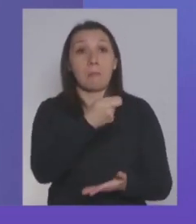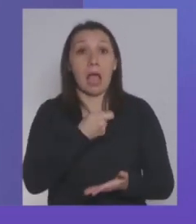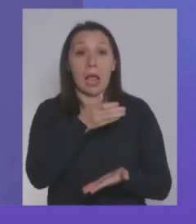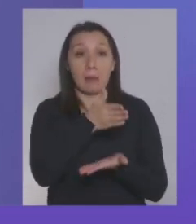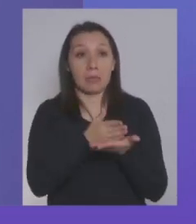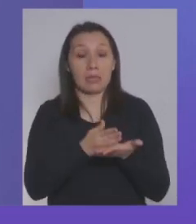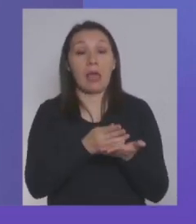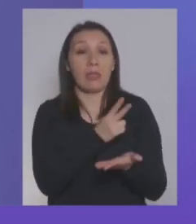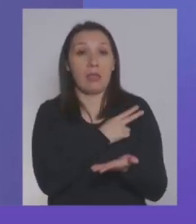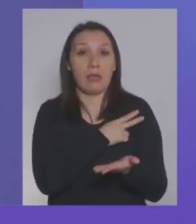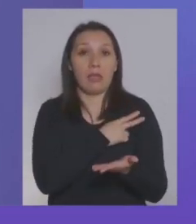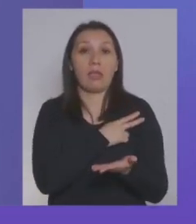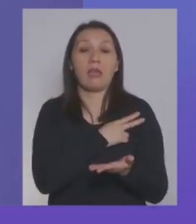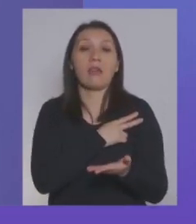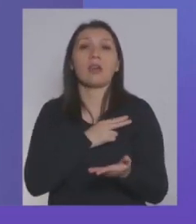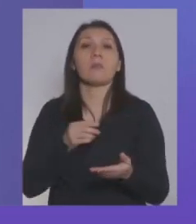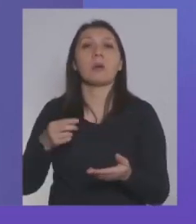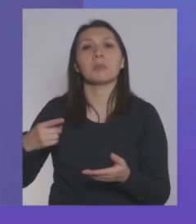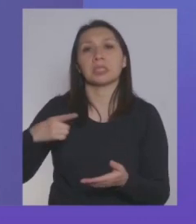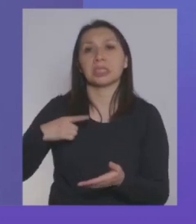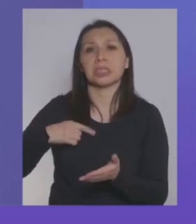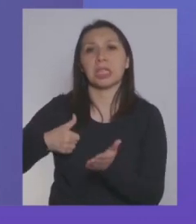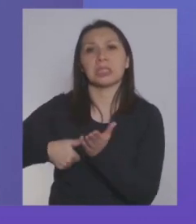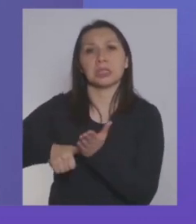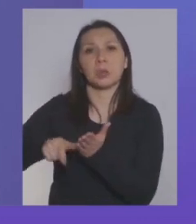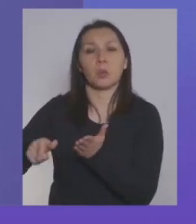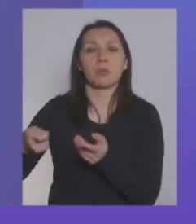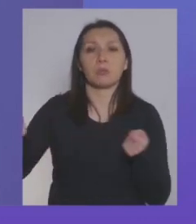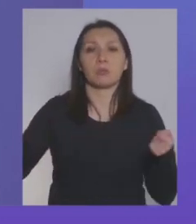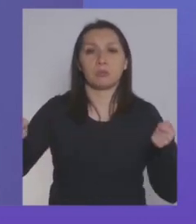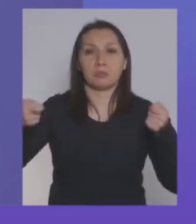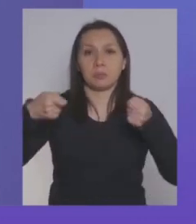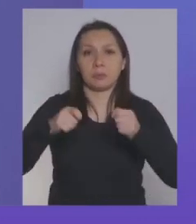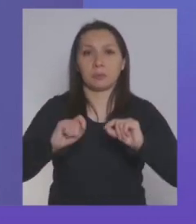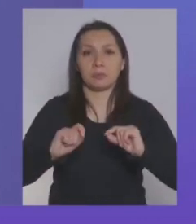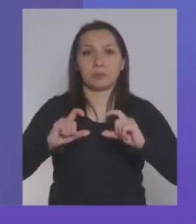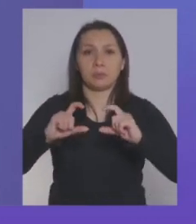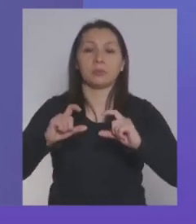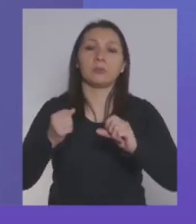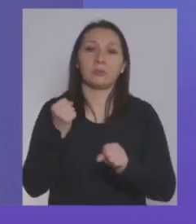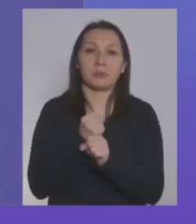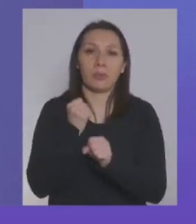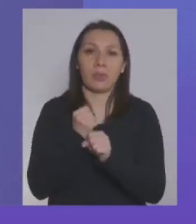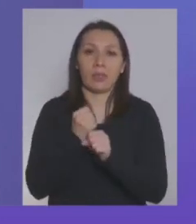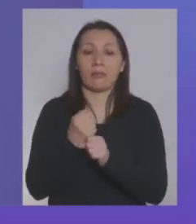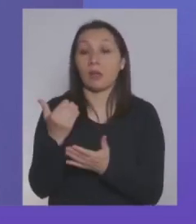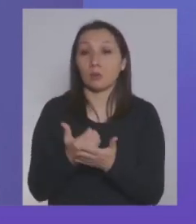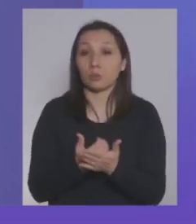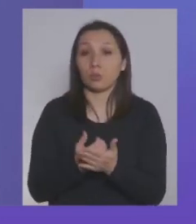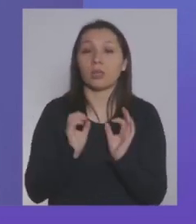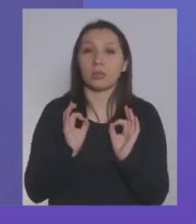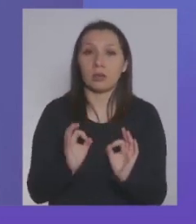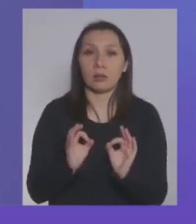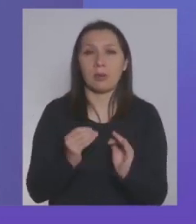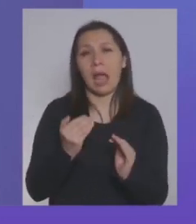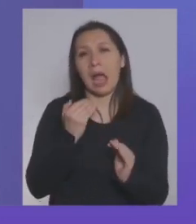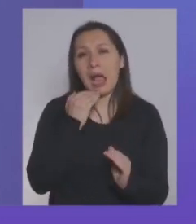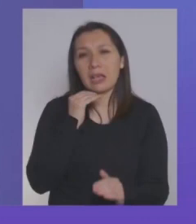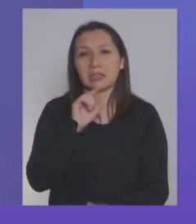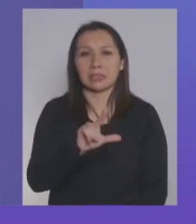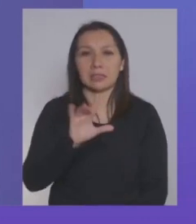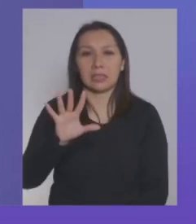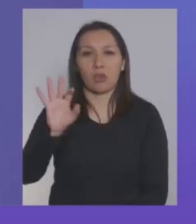parte y con cargo del seguro de cesantía se me complementa una parte más de mis ingresos para quedar entonces cerca de un